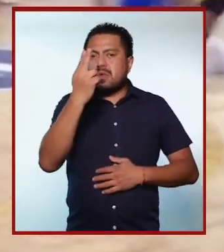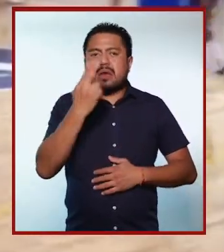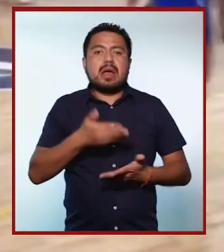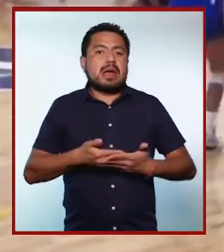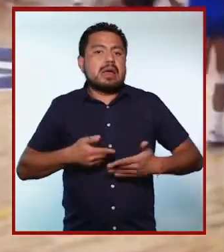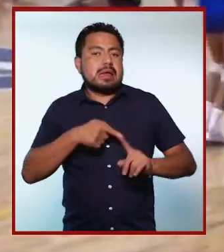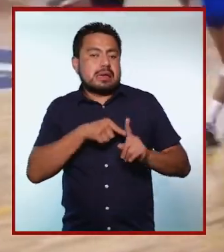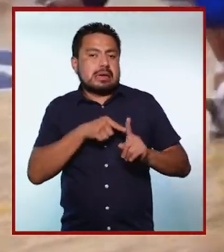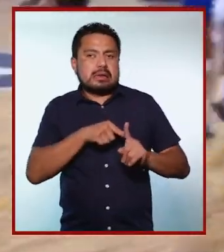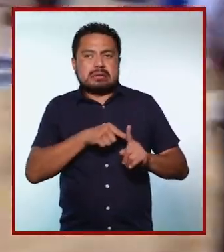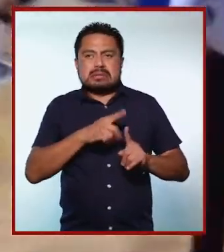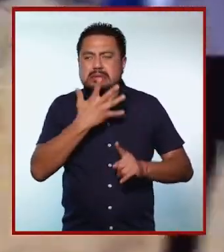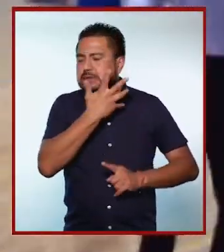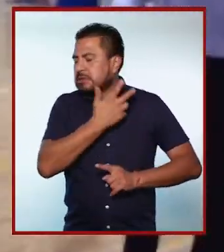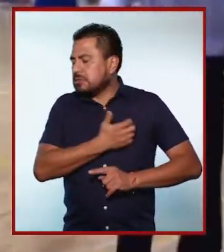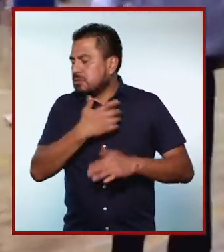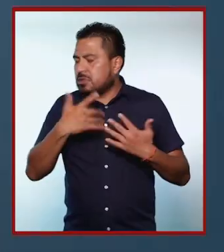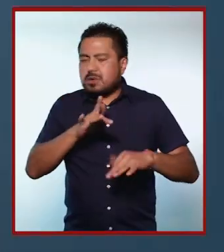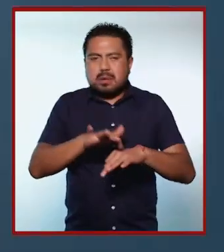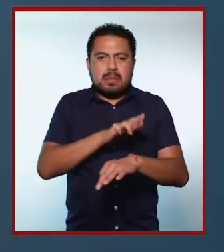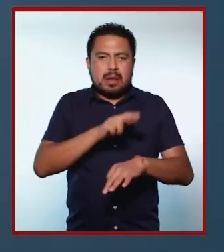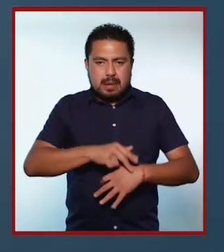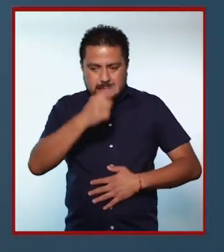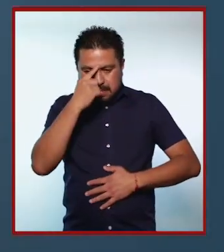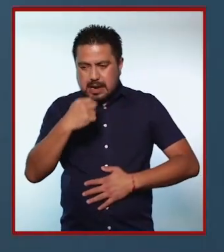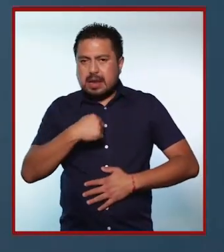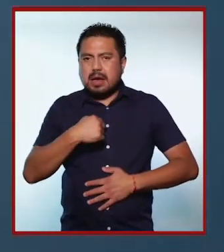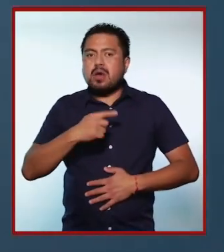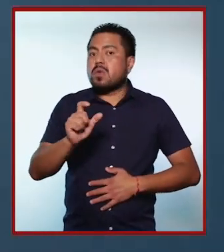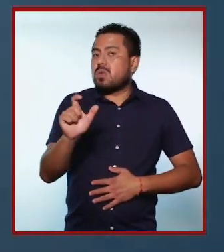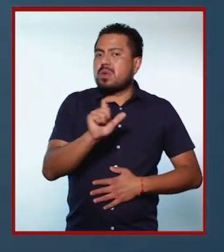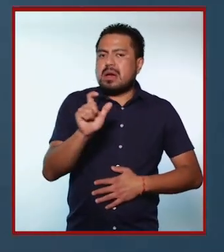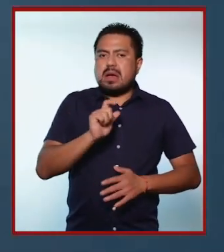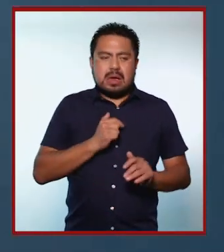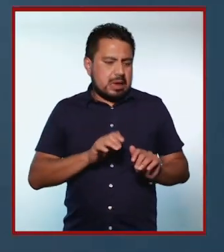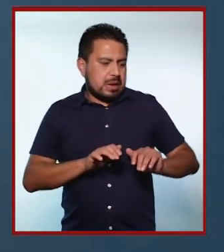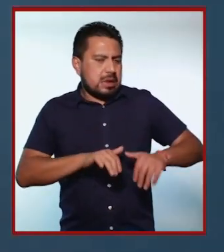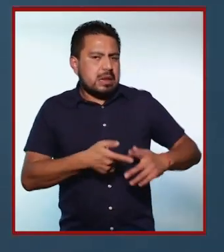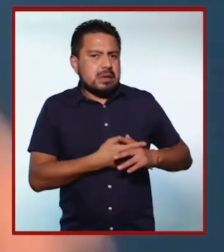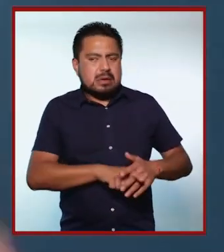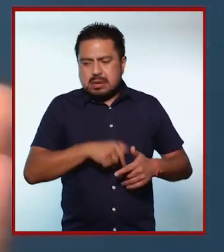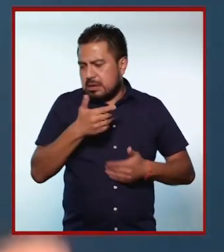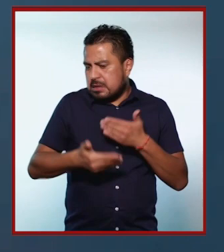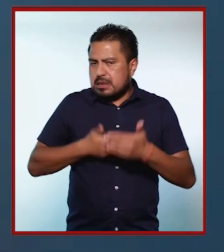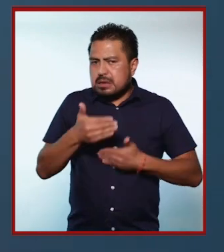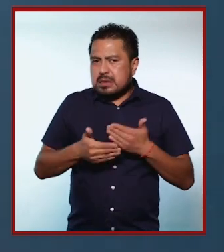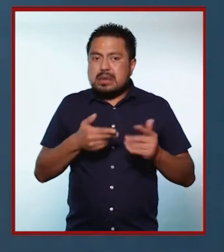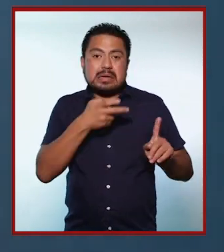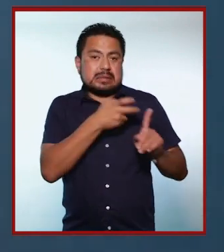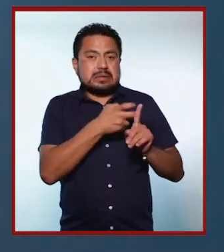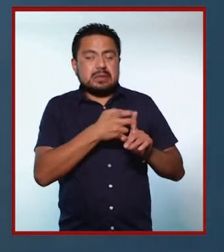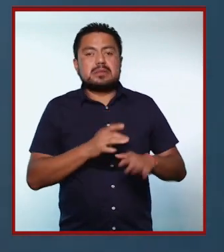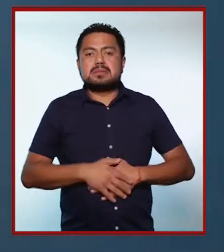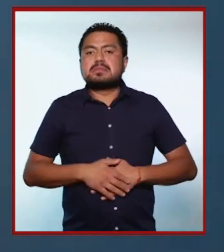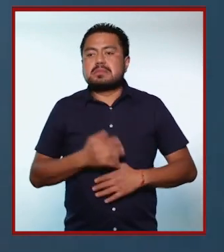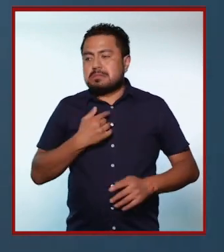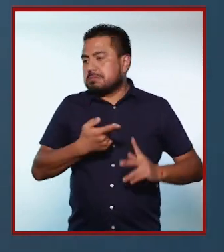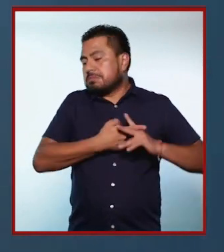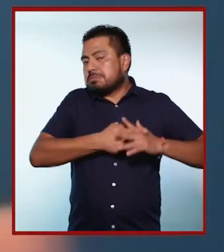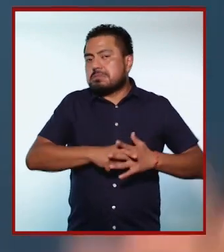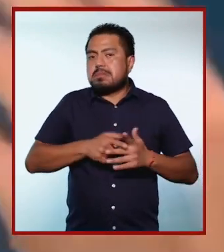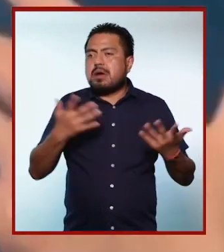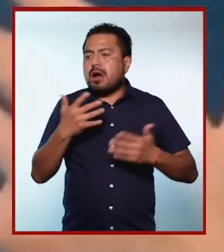universidad y entonces esa fue una decepción muy grande para mí. Cuando empiezo a estudiar esos temas de género,